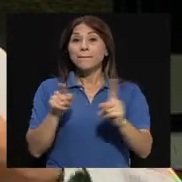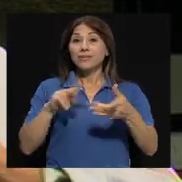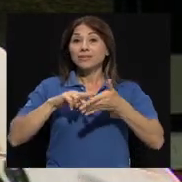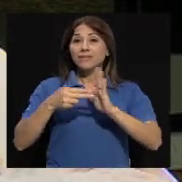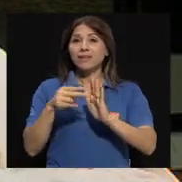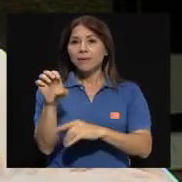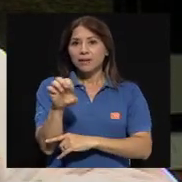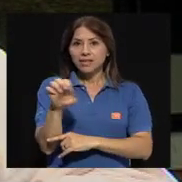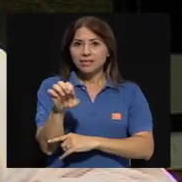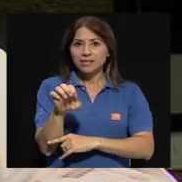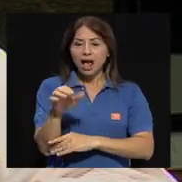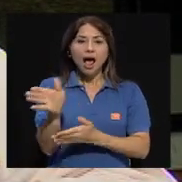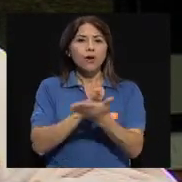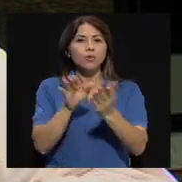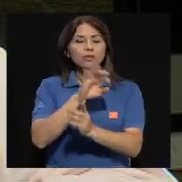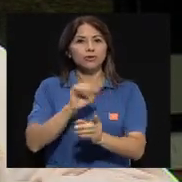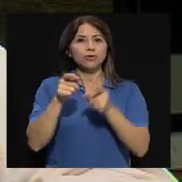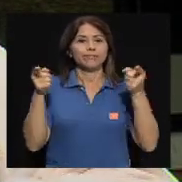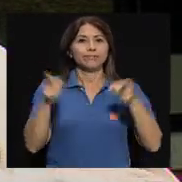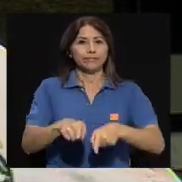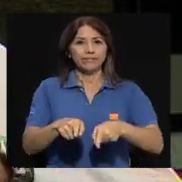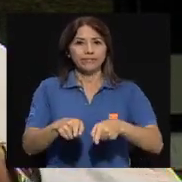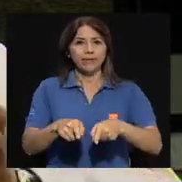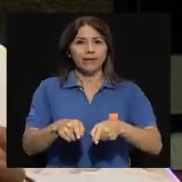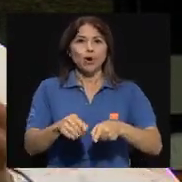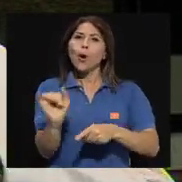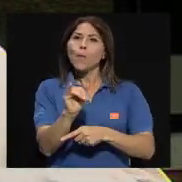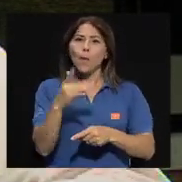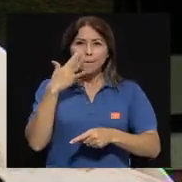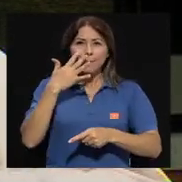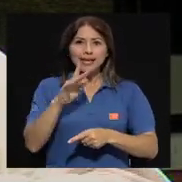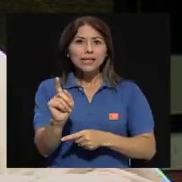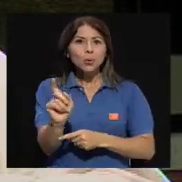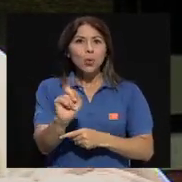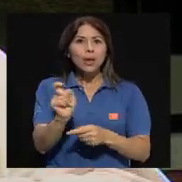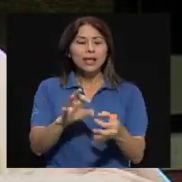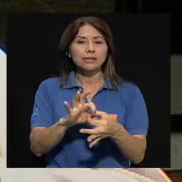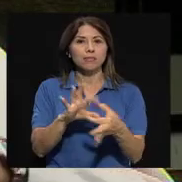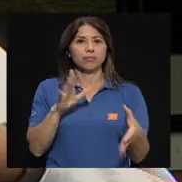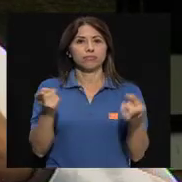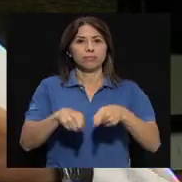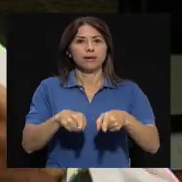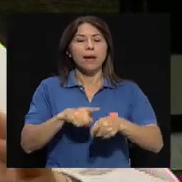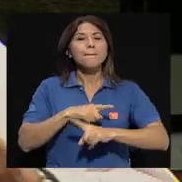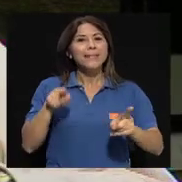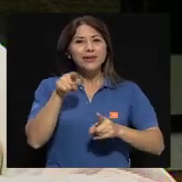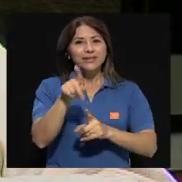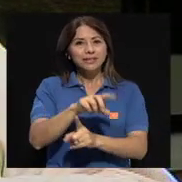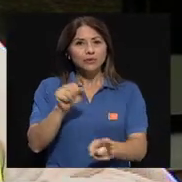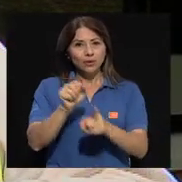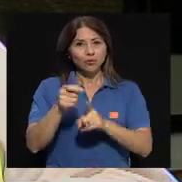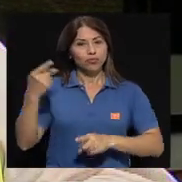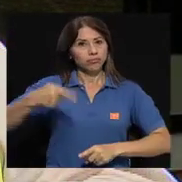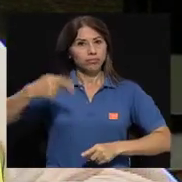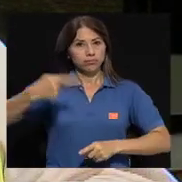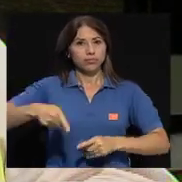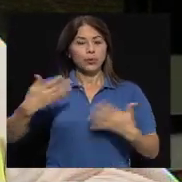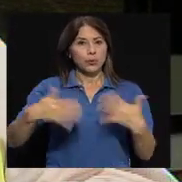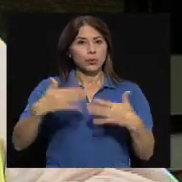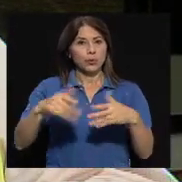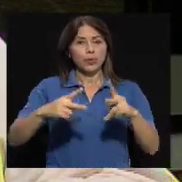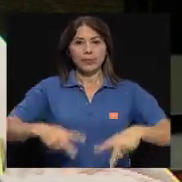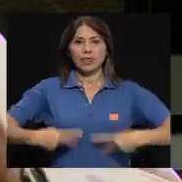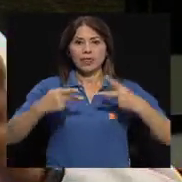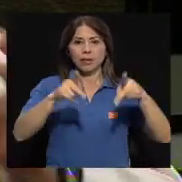amerita una intervención inmediata, muy parecida a urgencia, ¿verdad? Pero que pone en riesgo la vida del ser humano